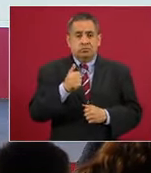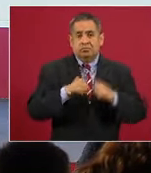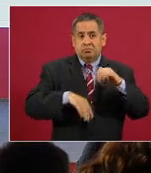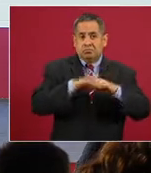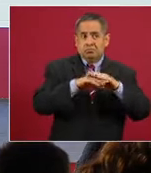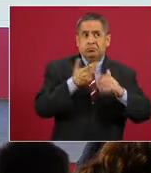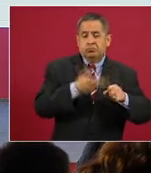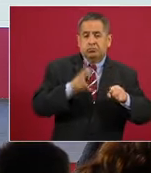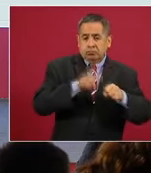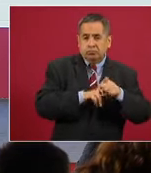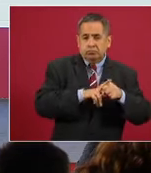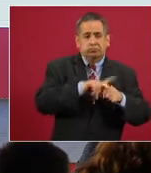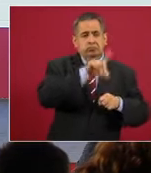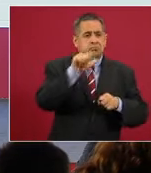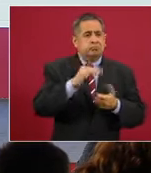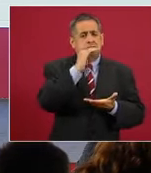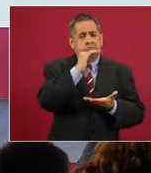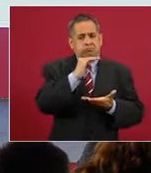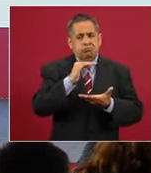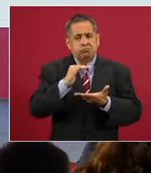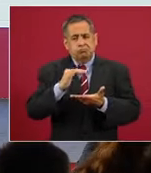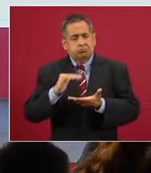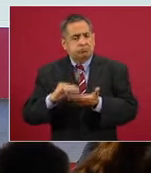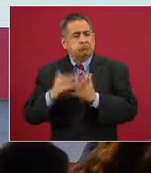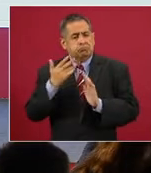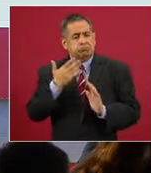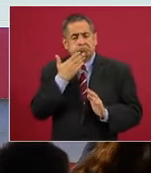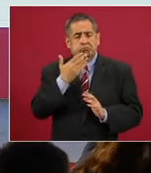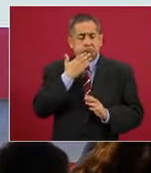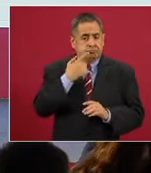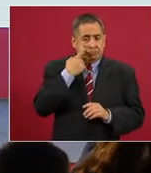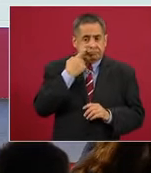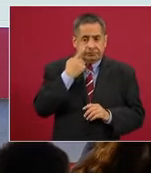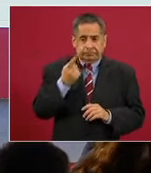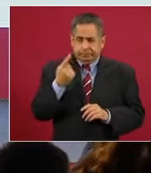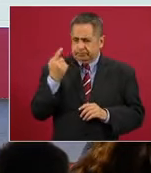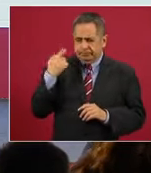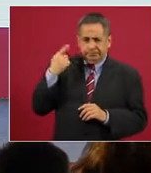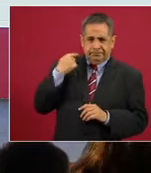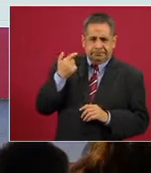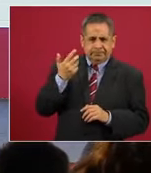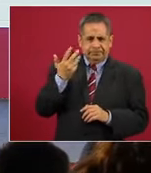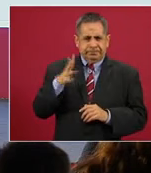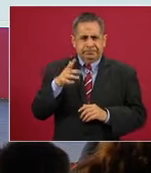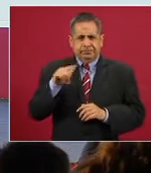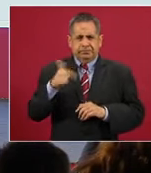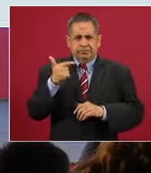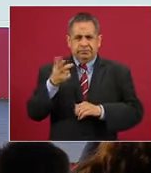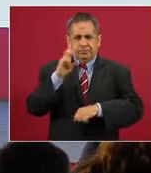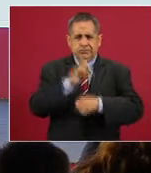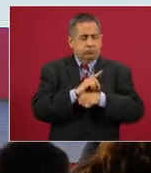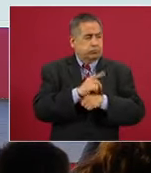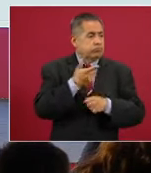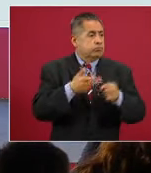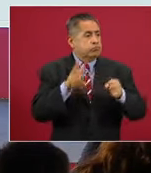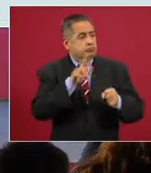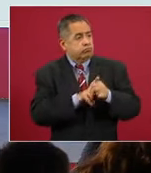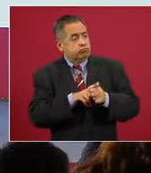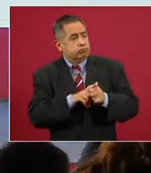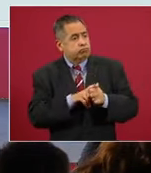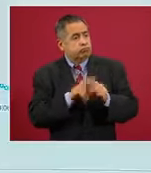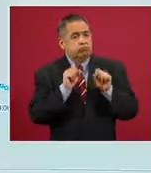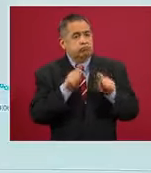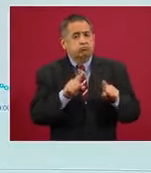ocupación hospitalaria, después descendió, pero noten cómo a partir de los últimos 10 o 12 días ya se estancó